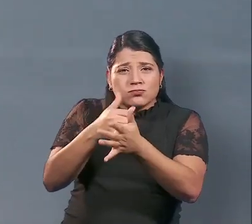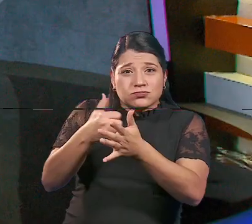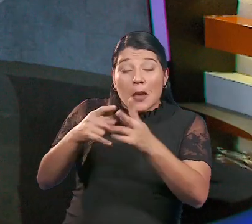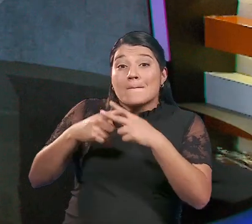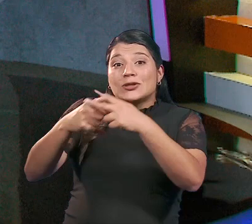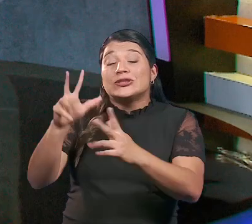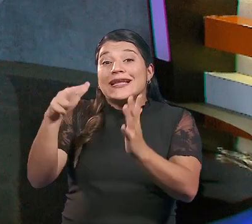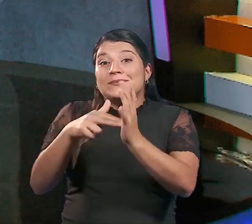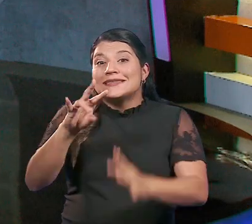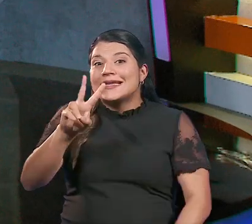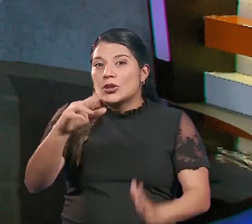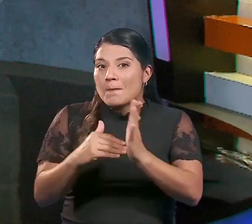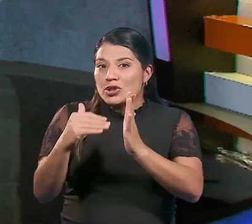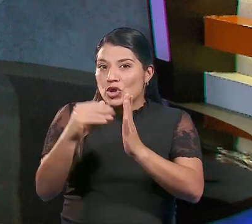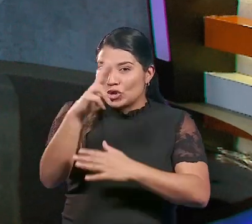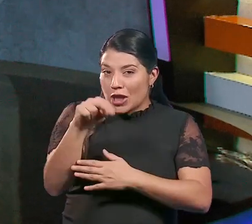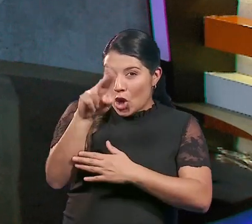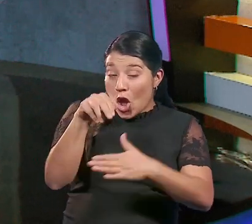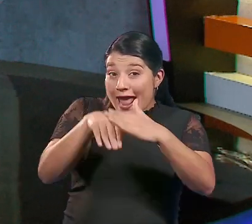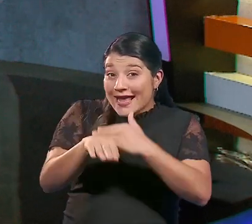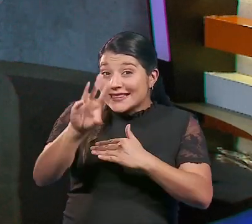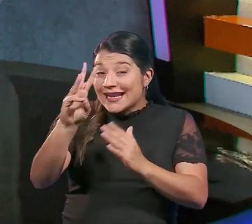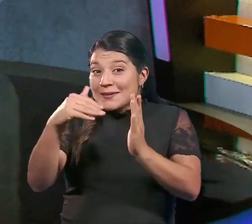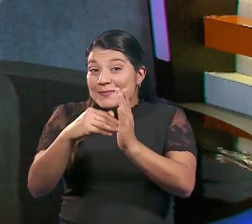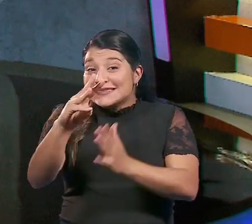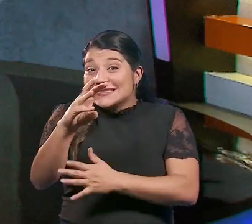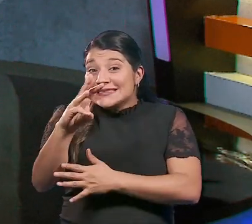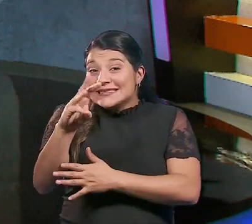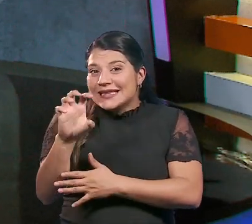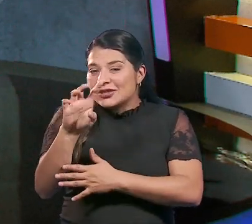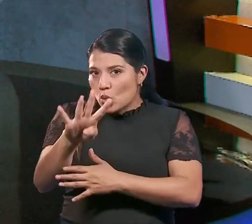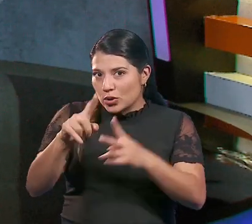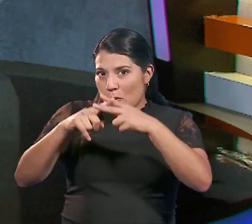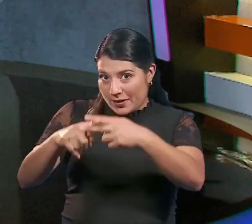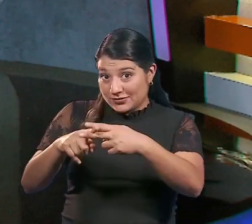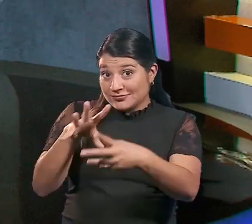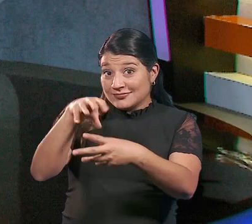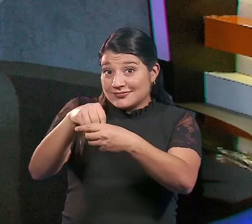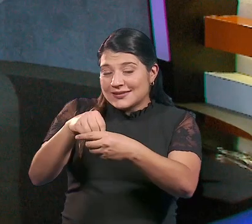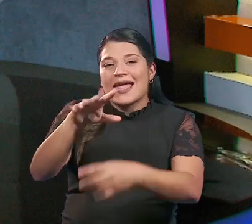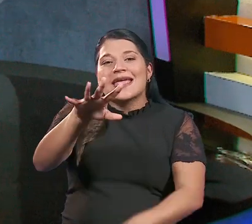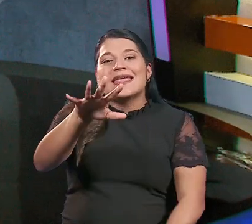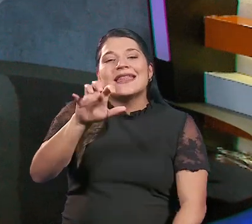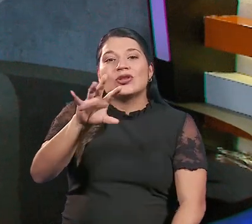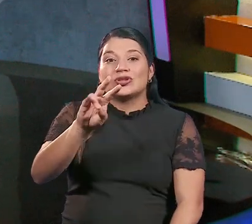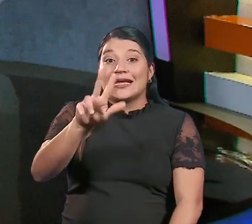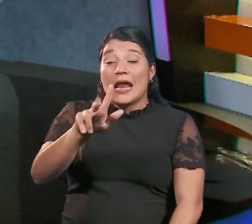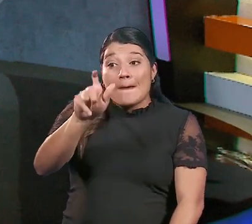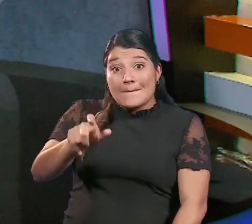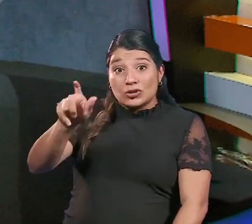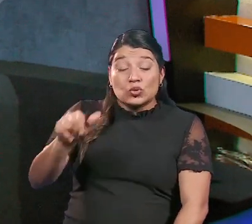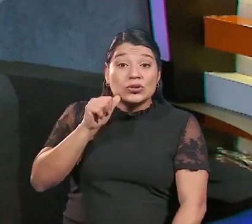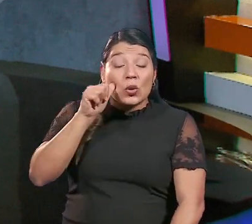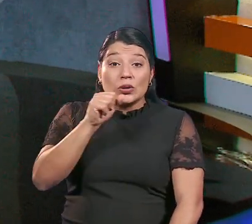excluidos, colocó 3.072 millones de colones en 3.604 operaciones, incluyendo entre ellas